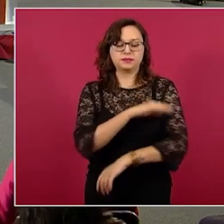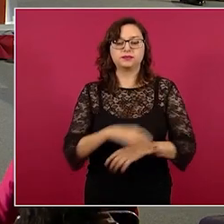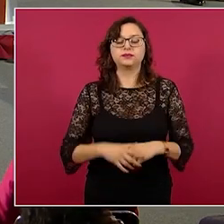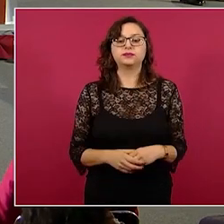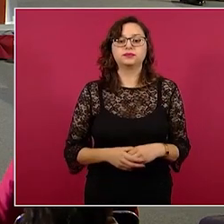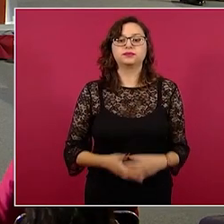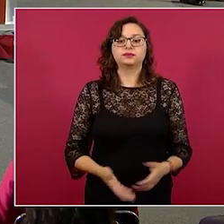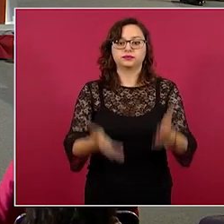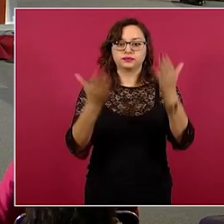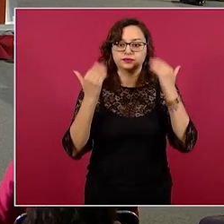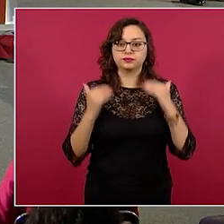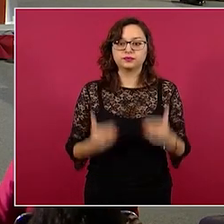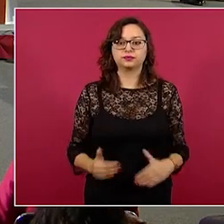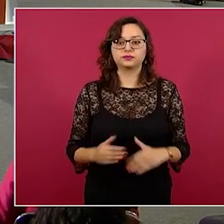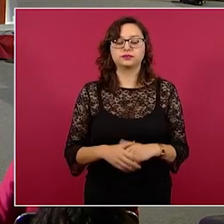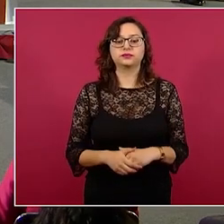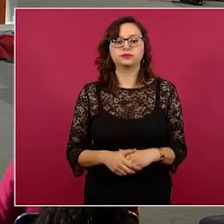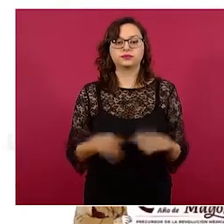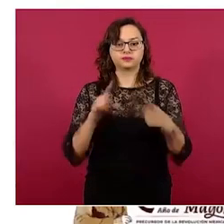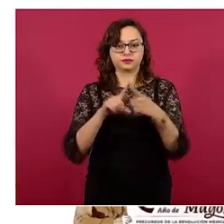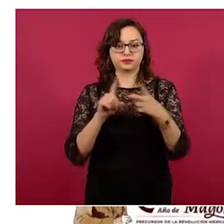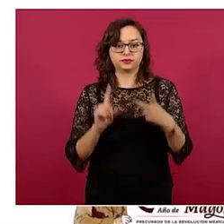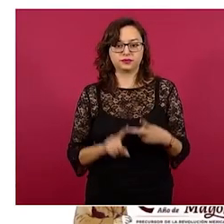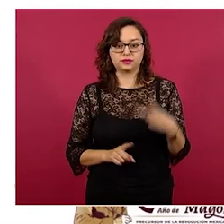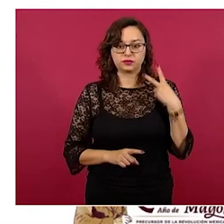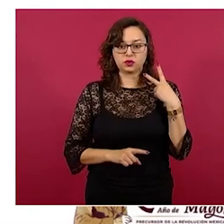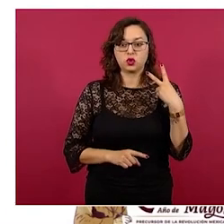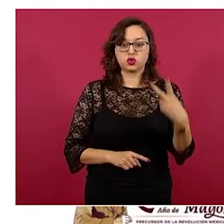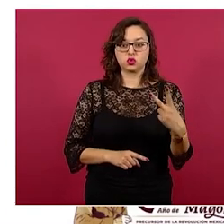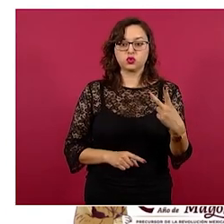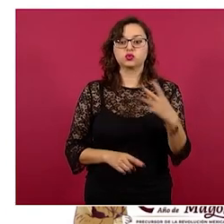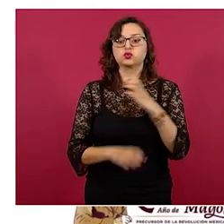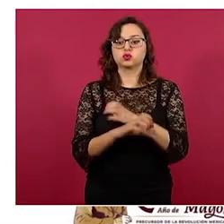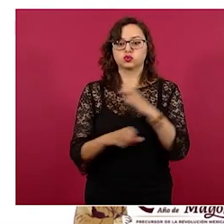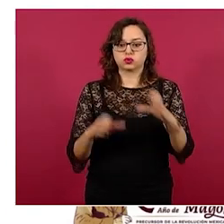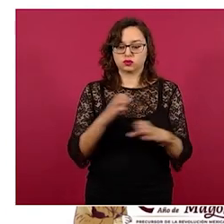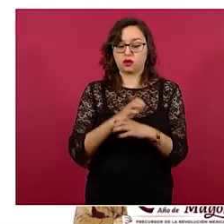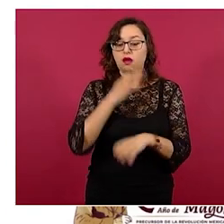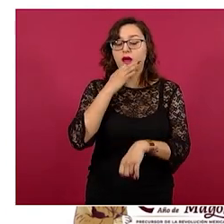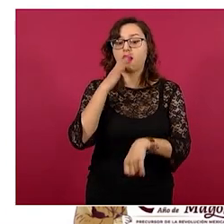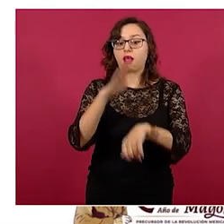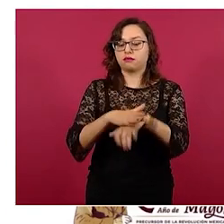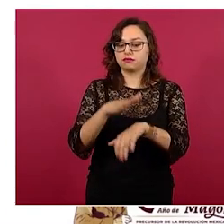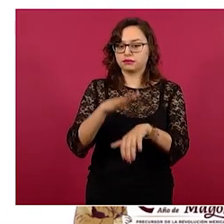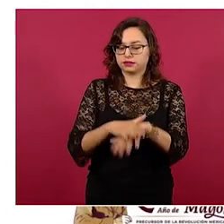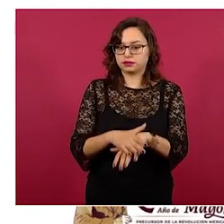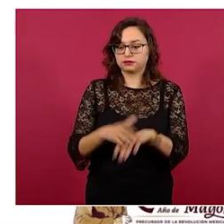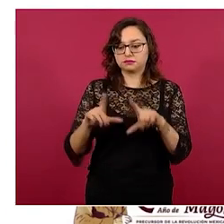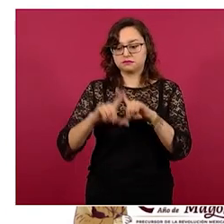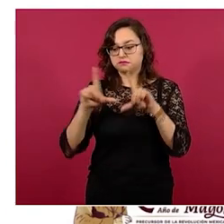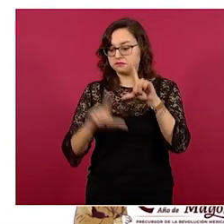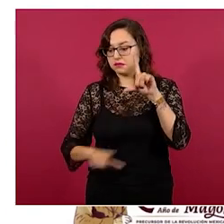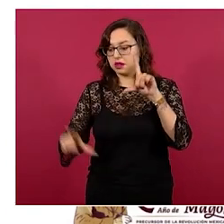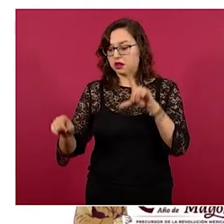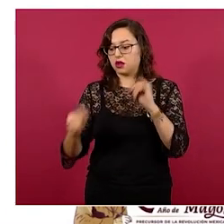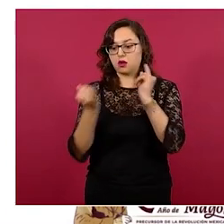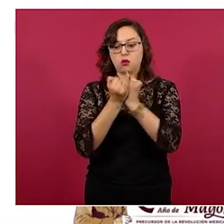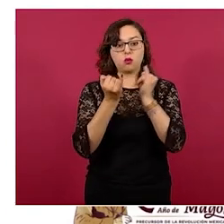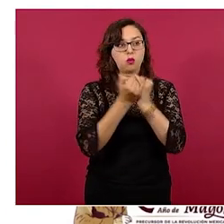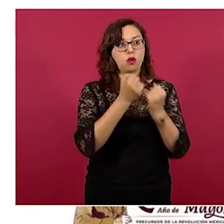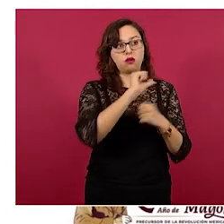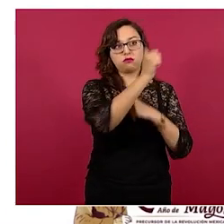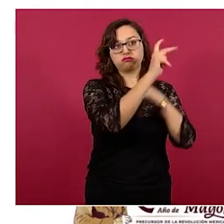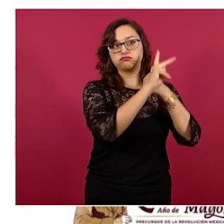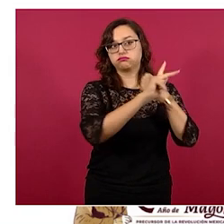elementos ¿cuál fue el impacto general en México? como lo fue en cualquier otra parte del mundo un impacto